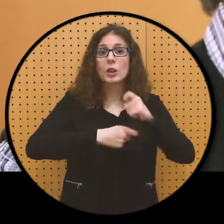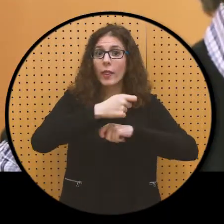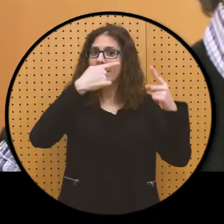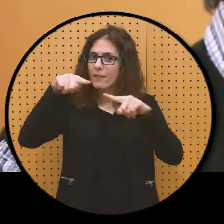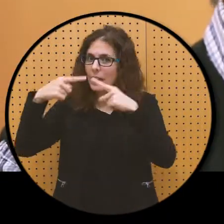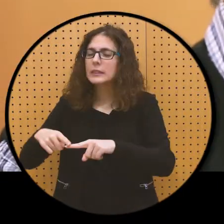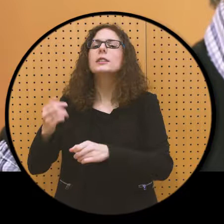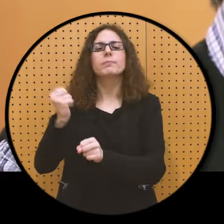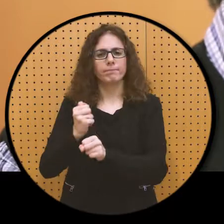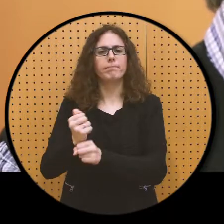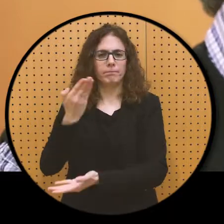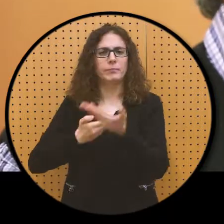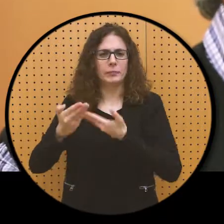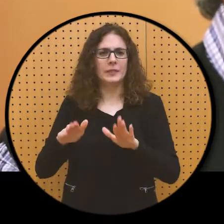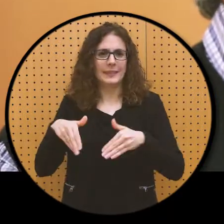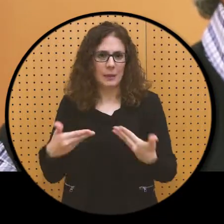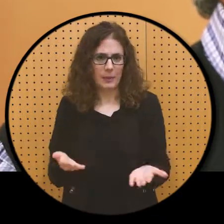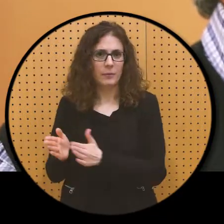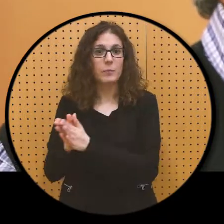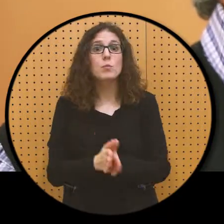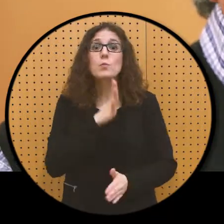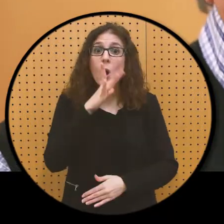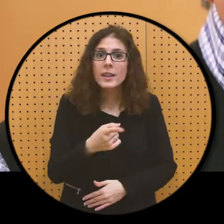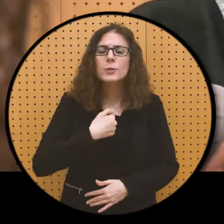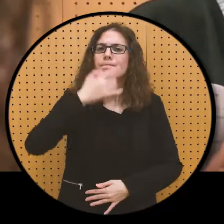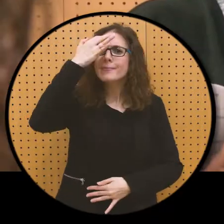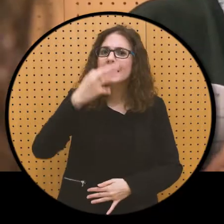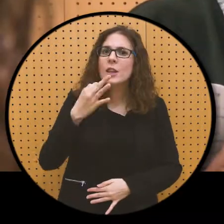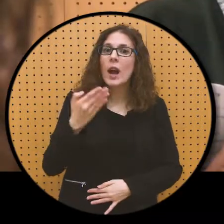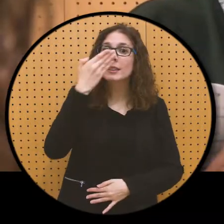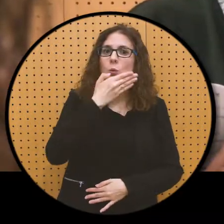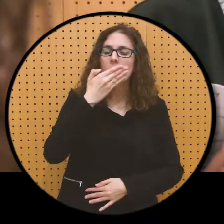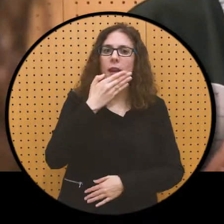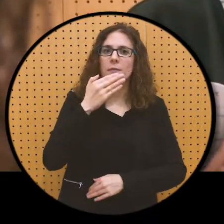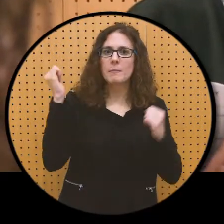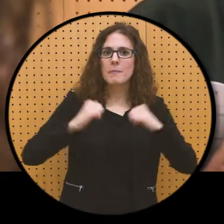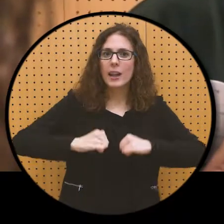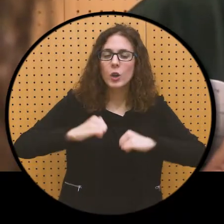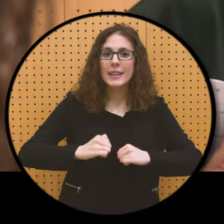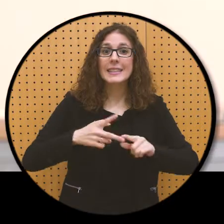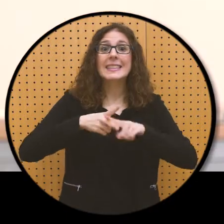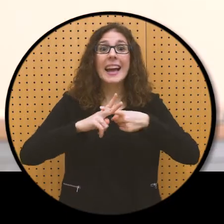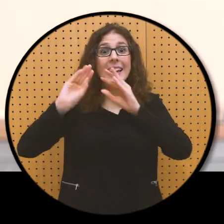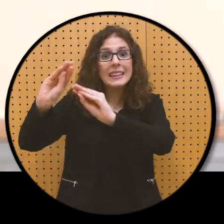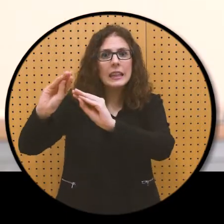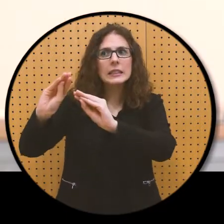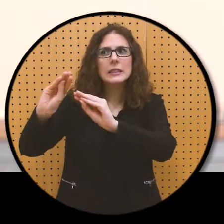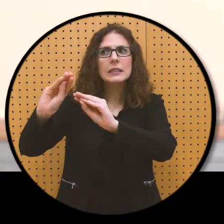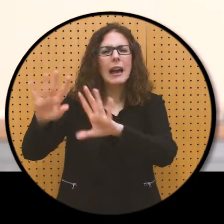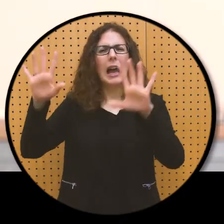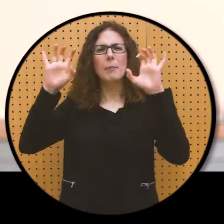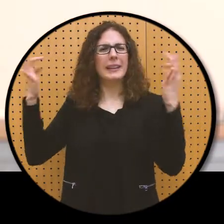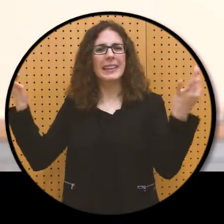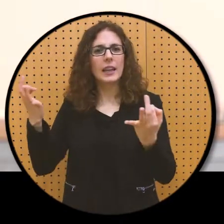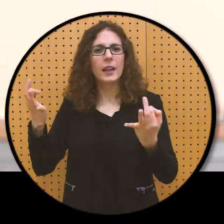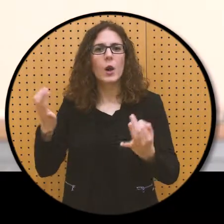Por eso yo creo que en la Escuela de Mayores, en sus talleres, lo que puedes aprender es a tener una